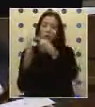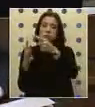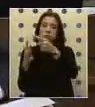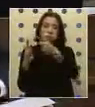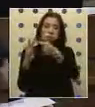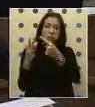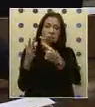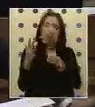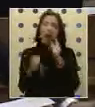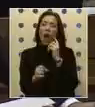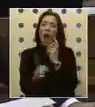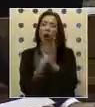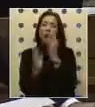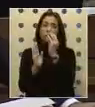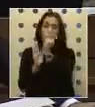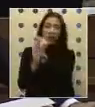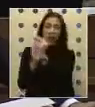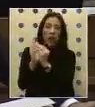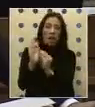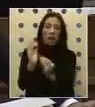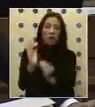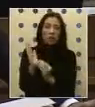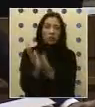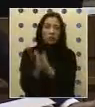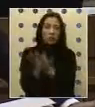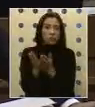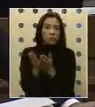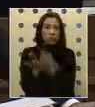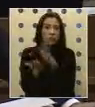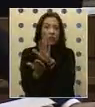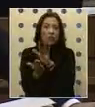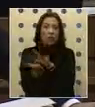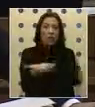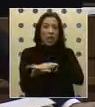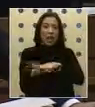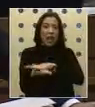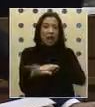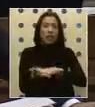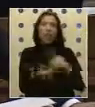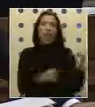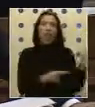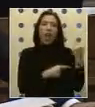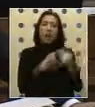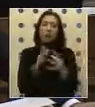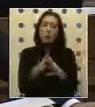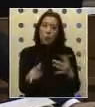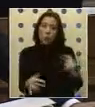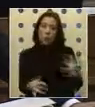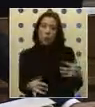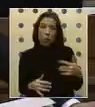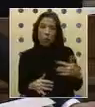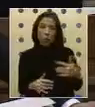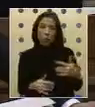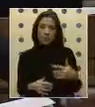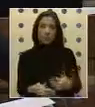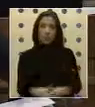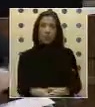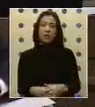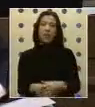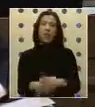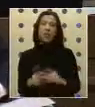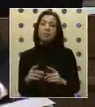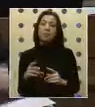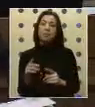y que tiene un registro gráfico, tiene un registro histórico de enorme importancia. Por eso la